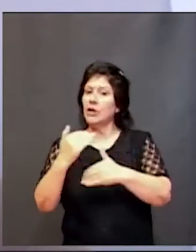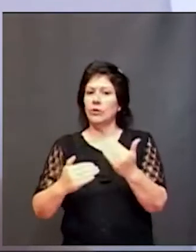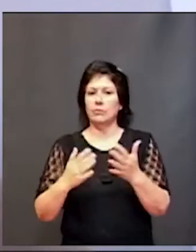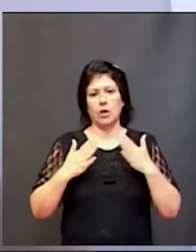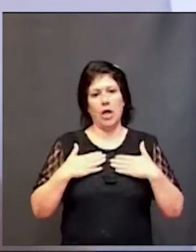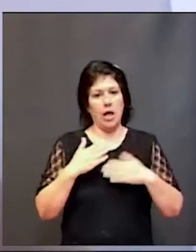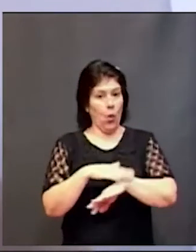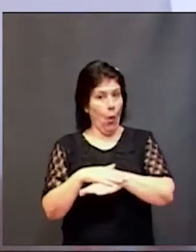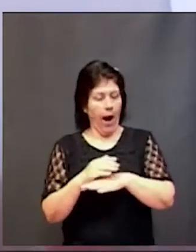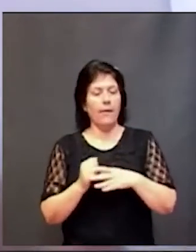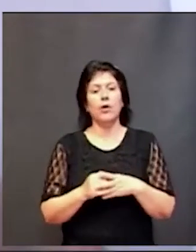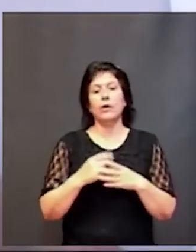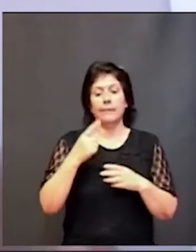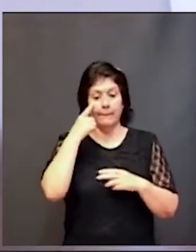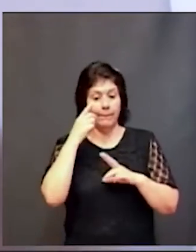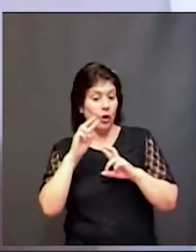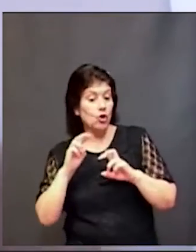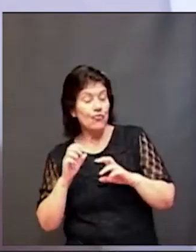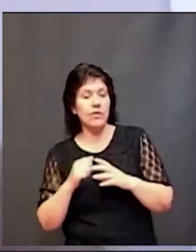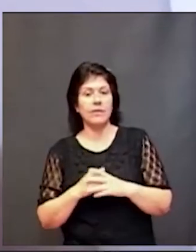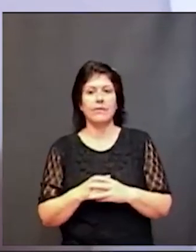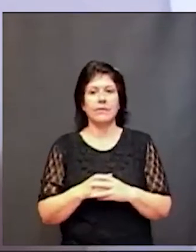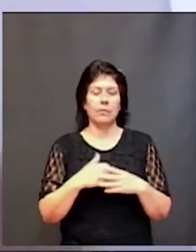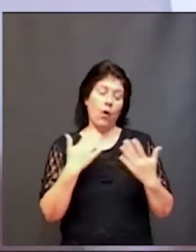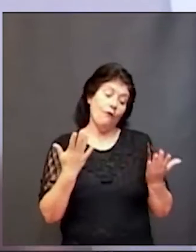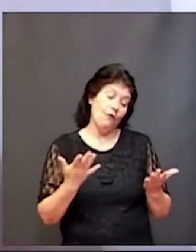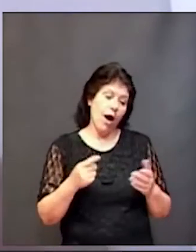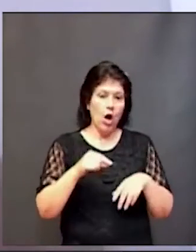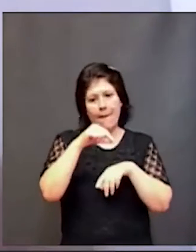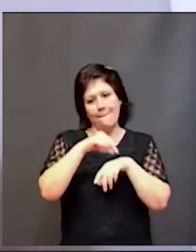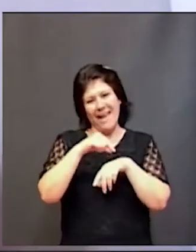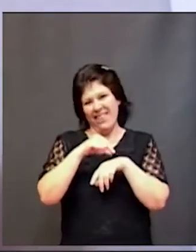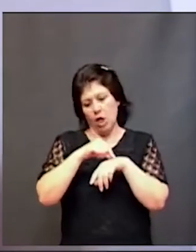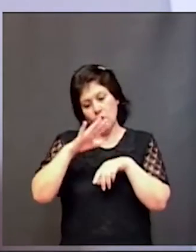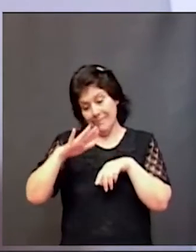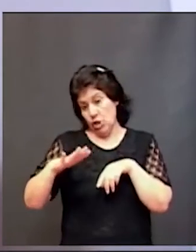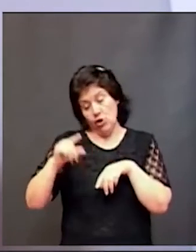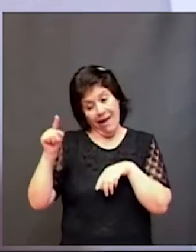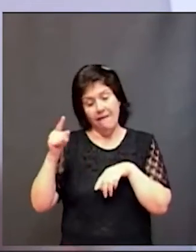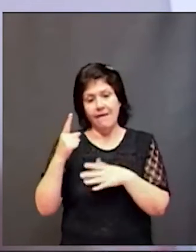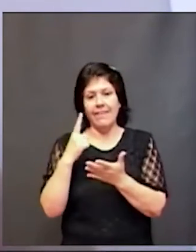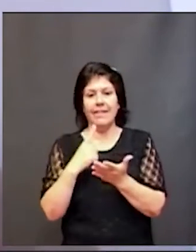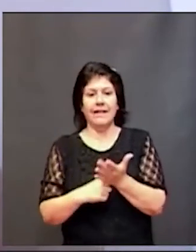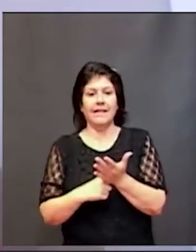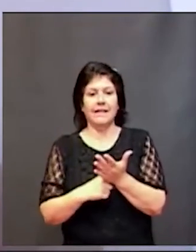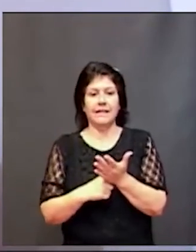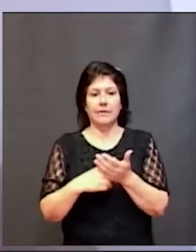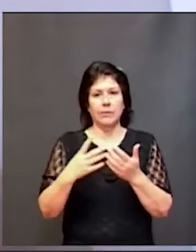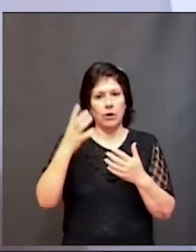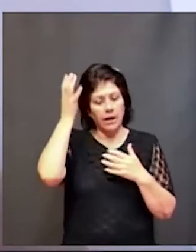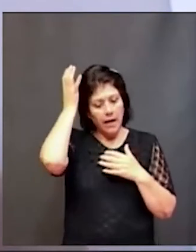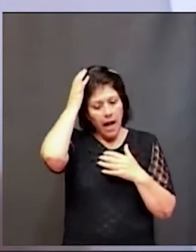control de su desarrollo bueno eso lo va a decidir el pediatra ¿no? todo lo que es medida craneal